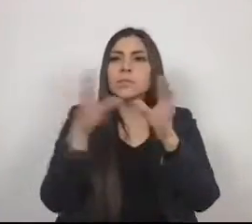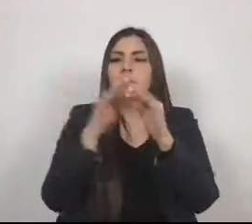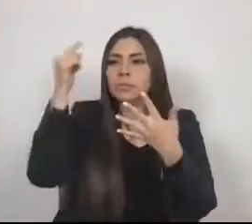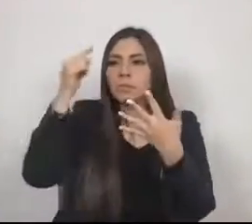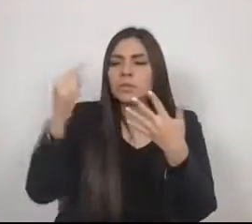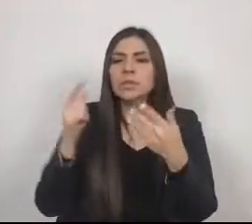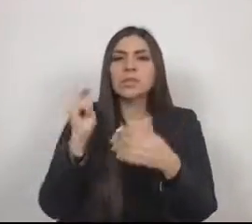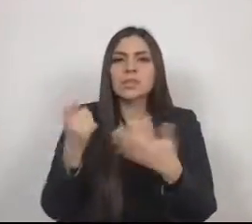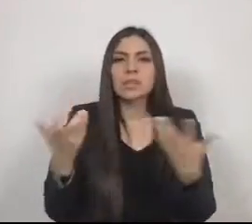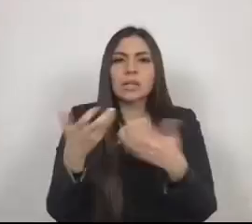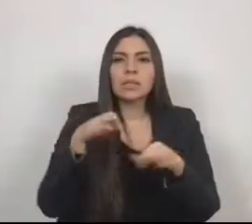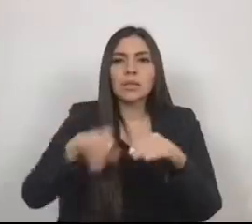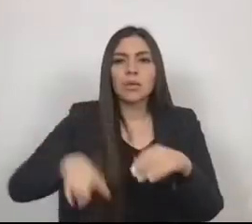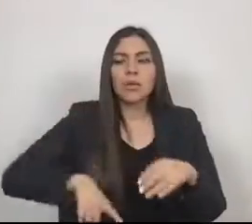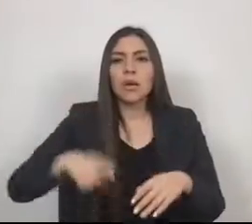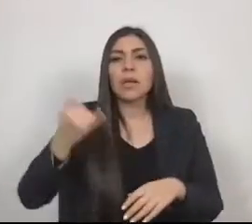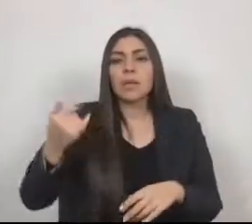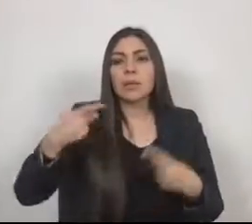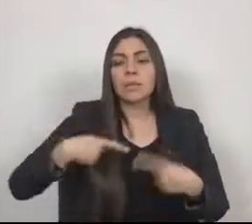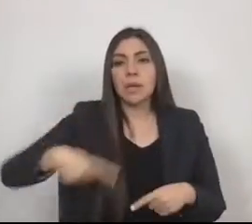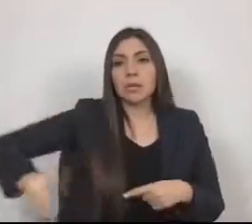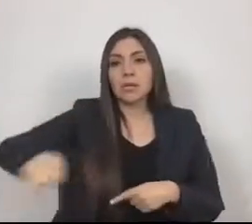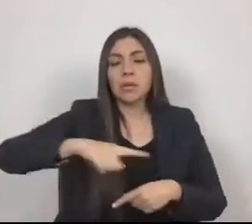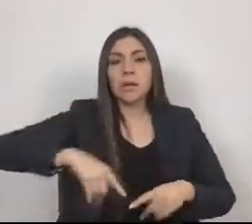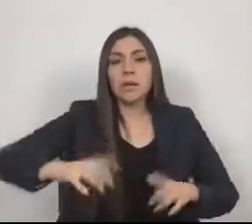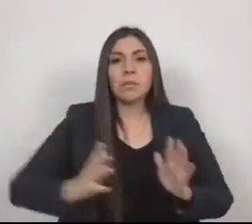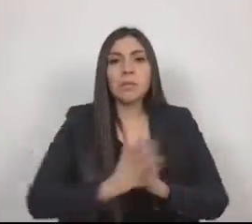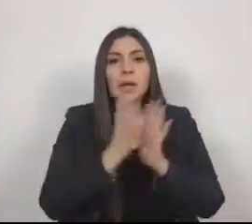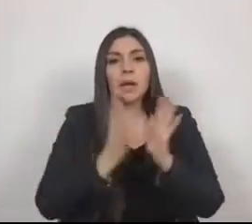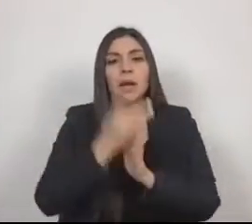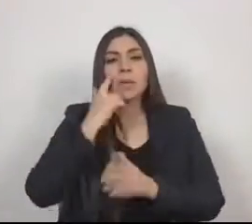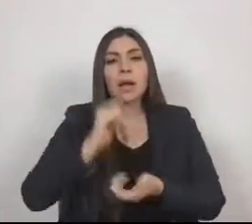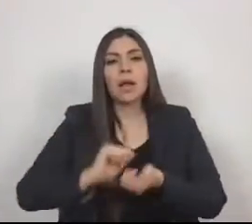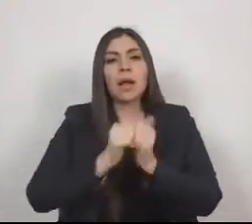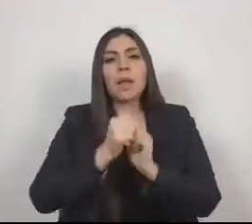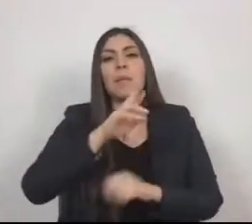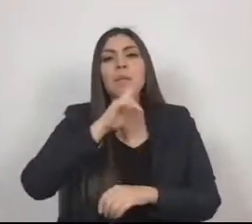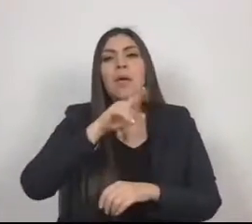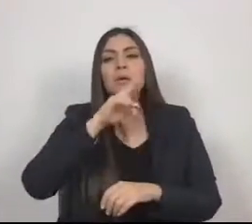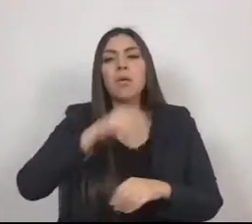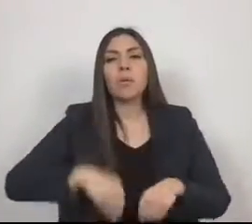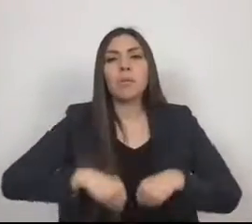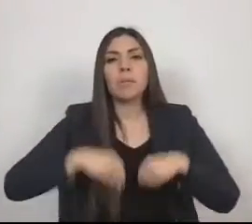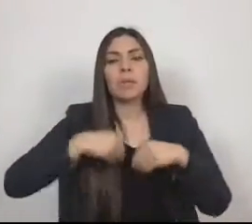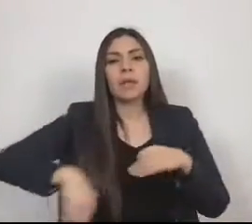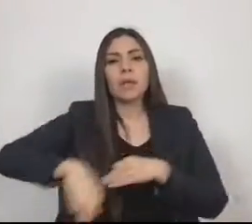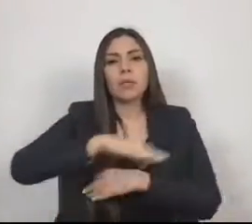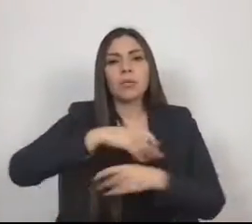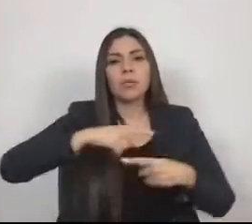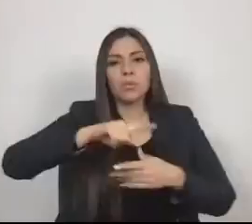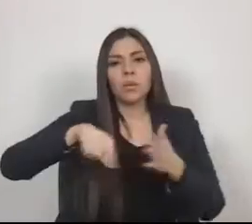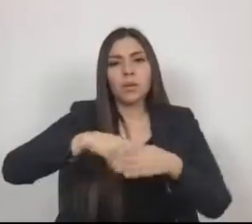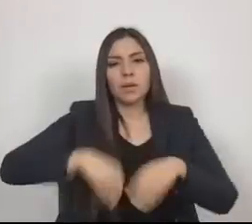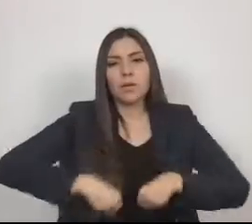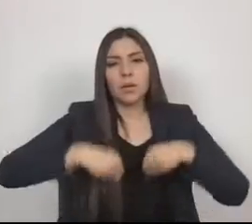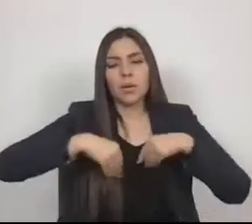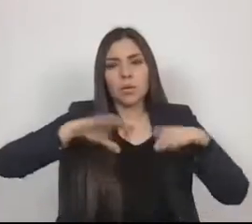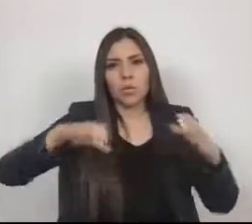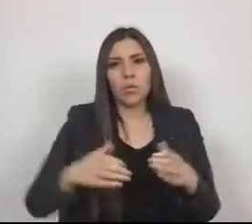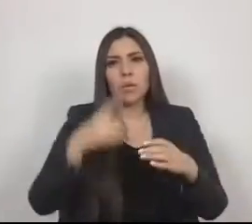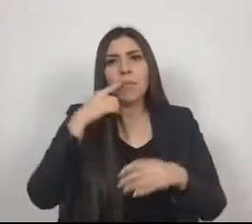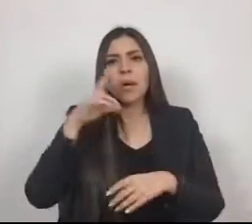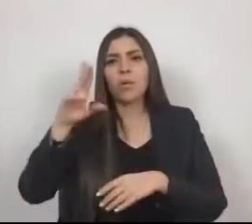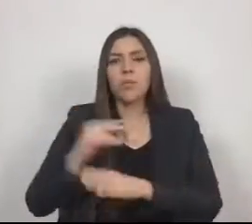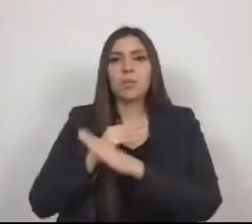ciudadanía participa en la mejoría de la calidad de vida de sus comunidades, evitando en todo momento los posibles